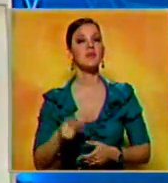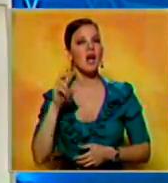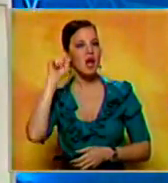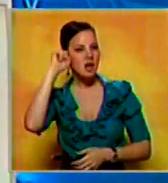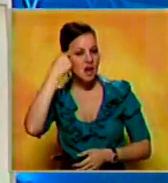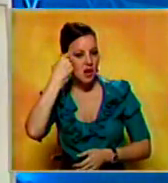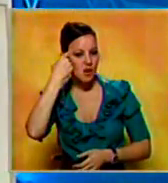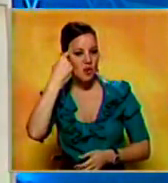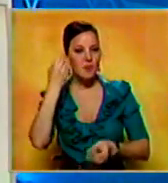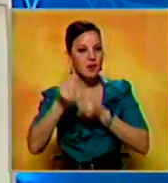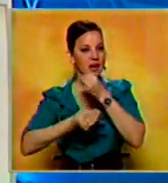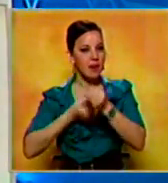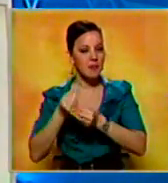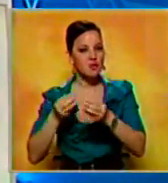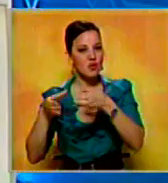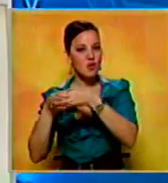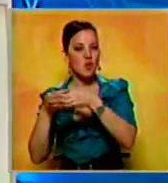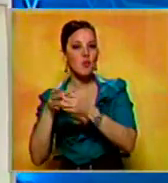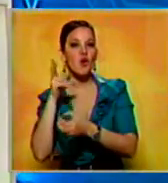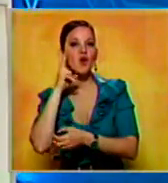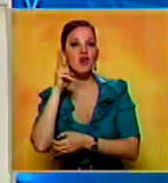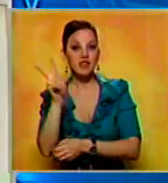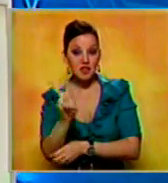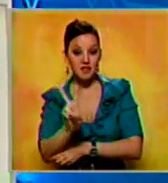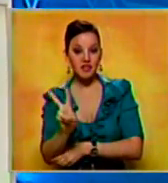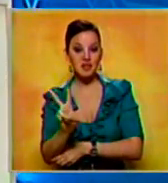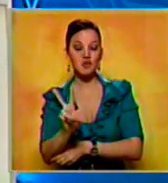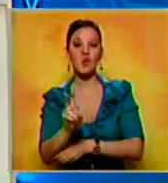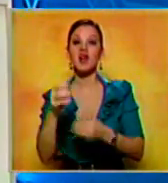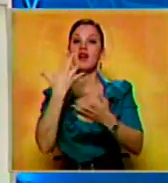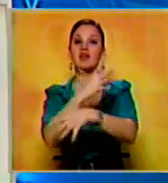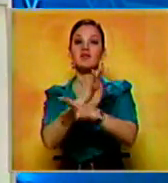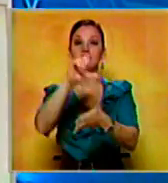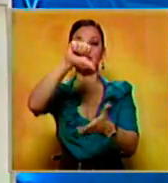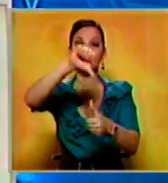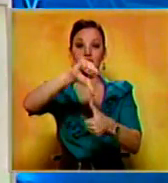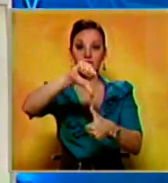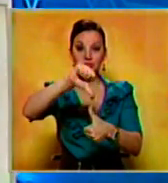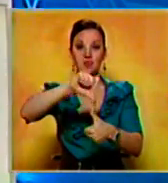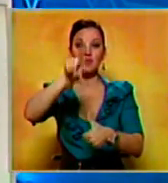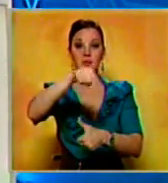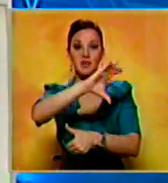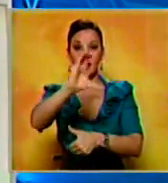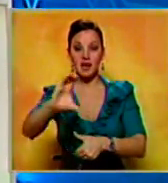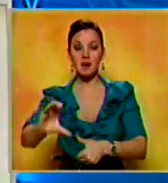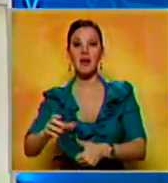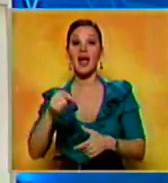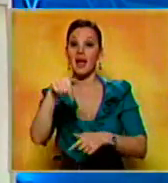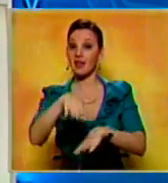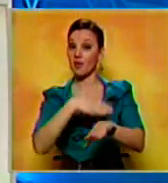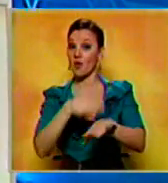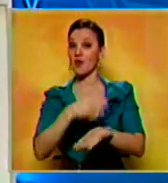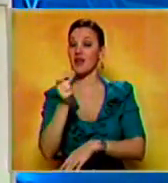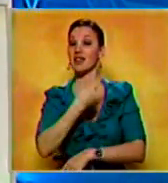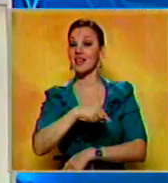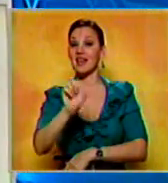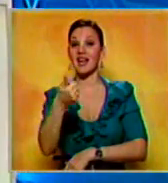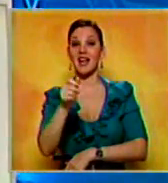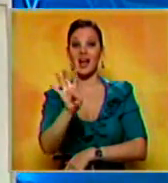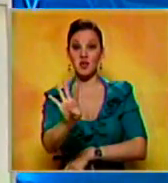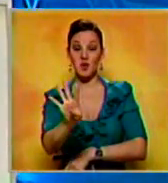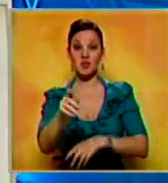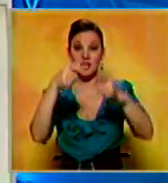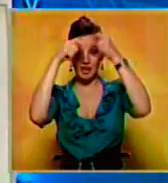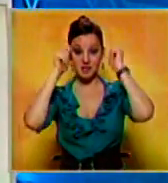Repasamos ahora la actuación de la delegación venezolana en los Juegos Centroamericanos y del Caribe porque este jueves sumaron 14 medallas, destacando los tres oros